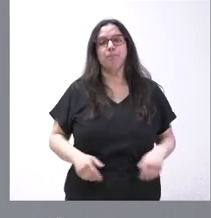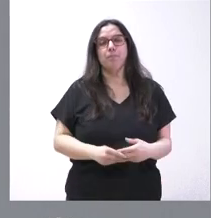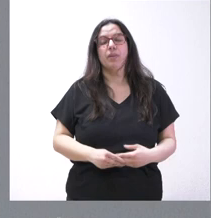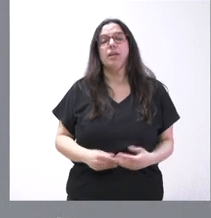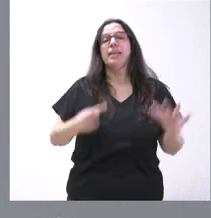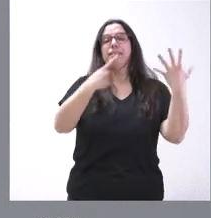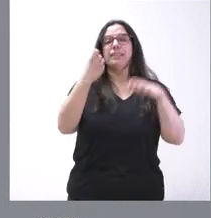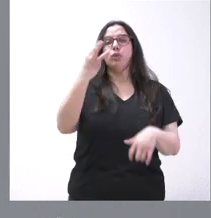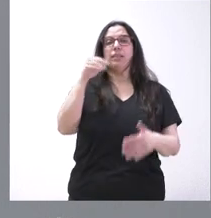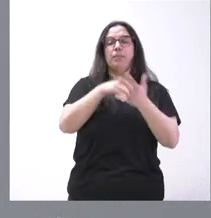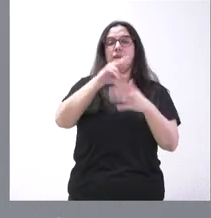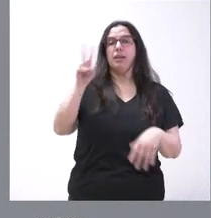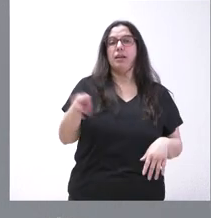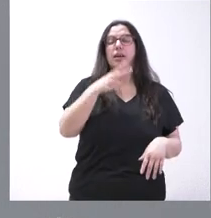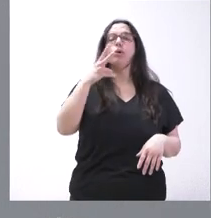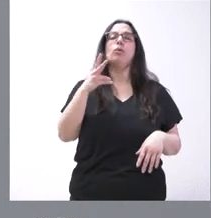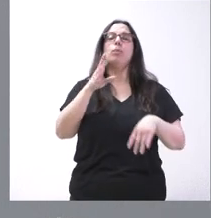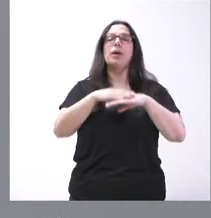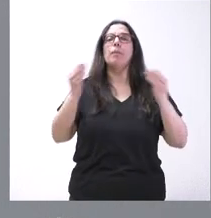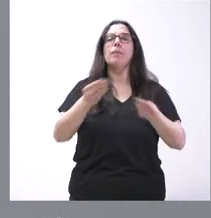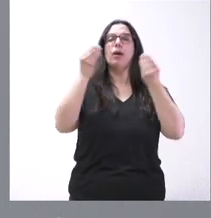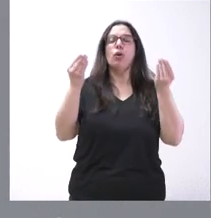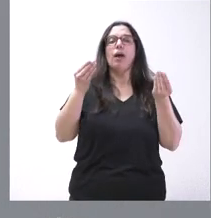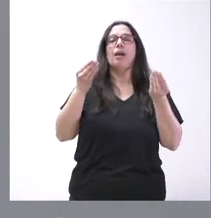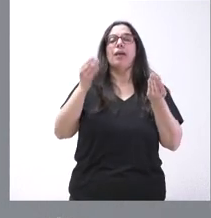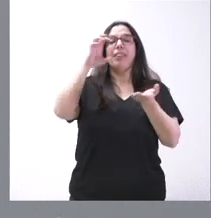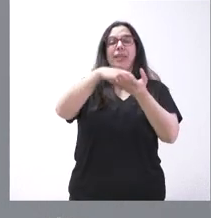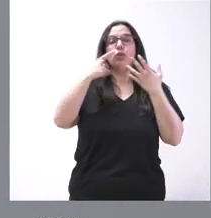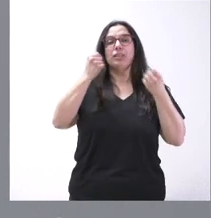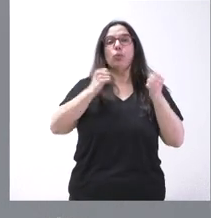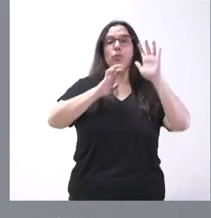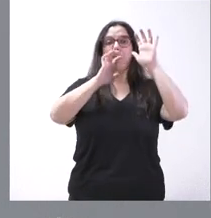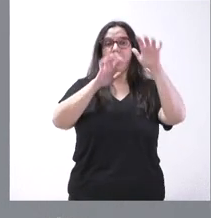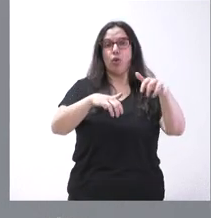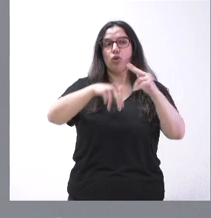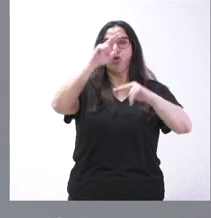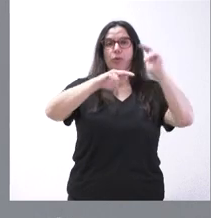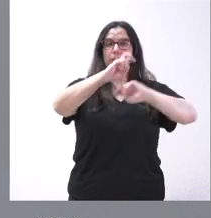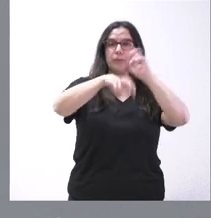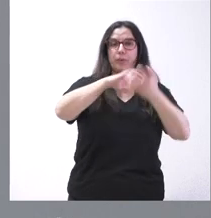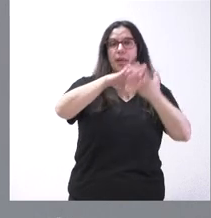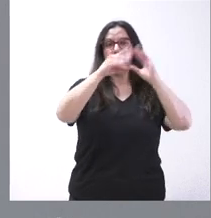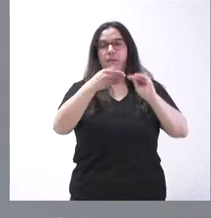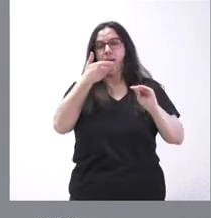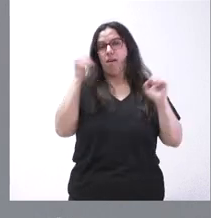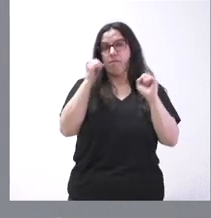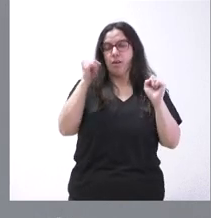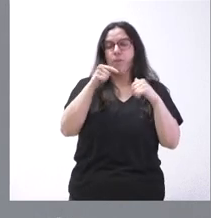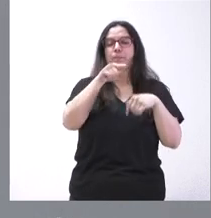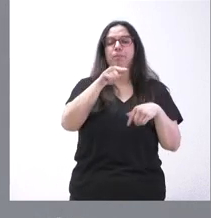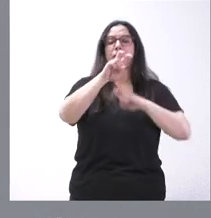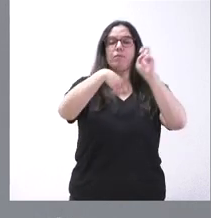630.000 euros para obras de mejora de la aclimatización de los centros de salud de León. Obras de reforma de la